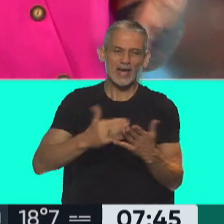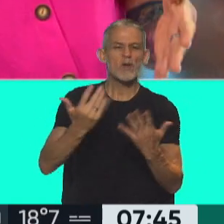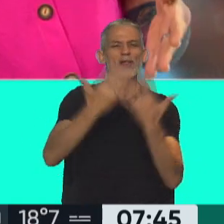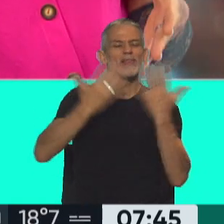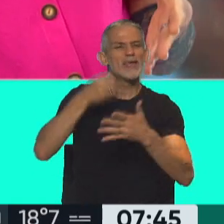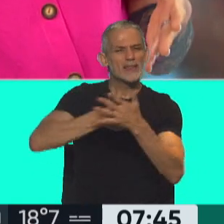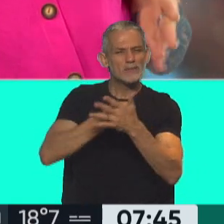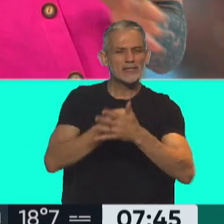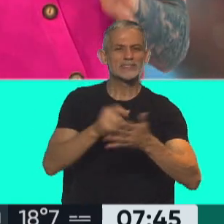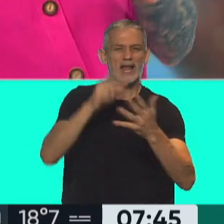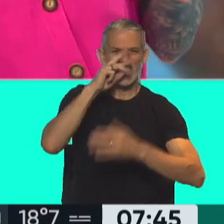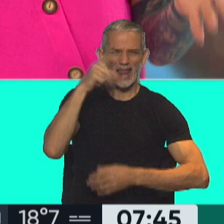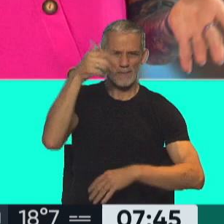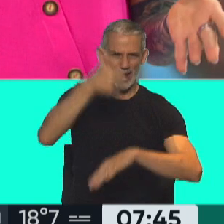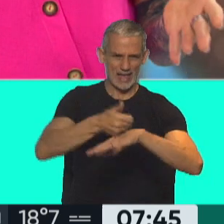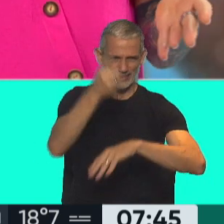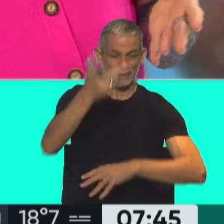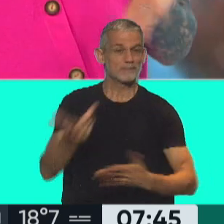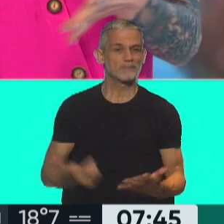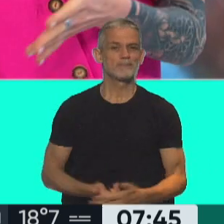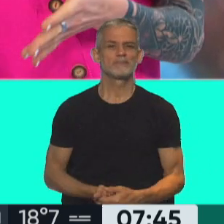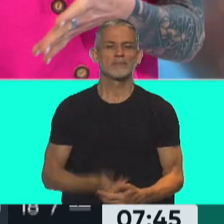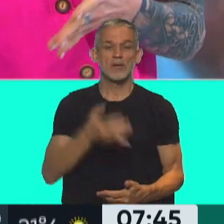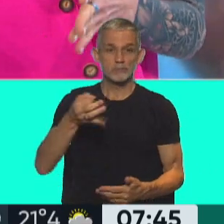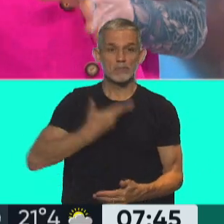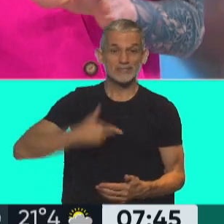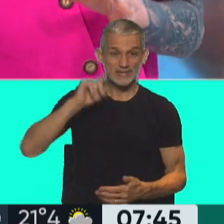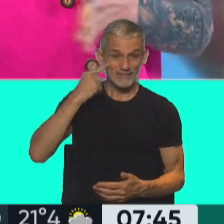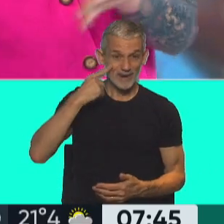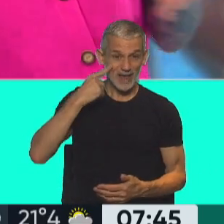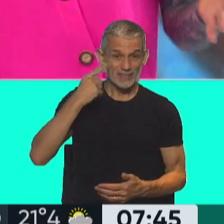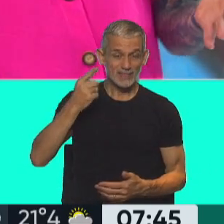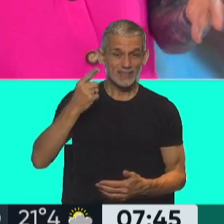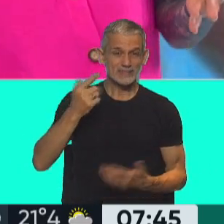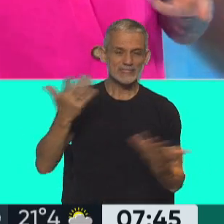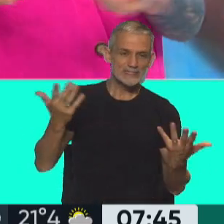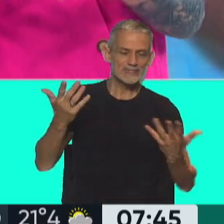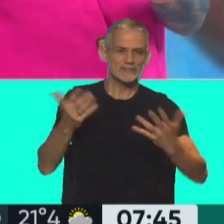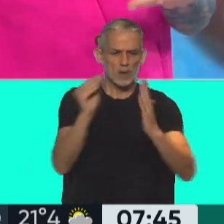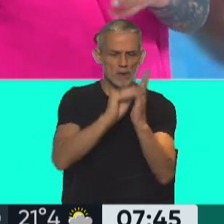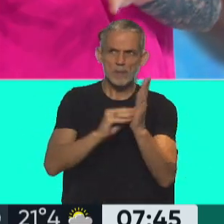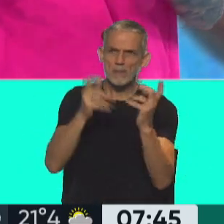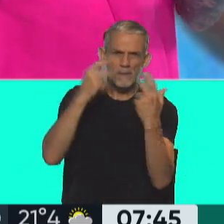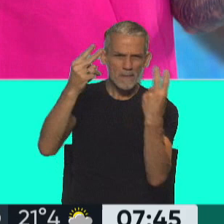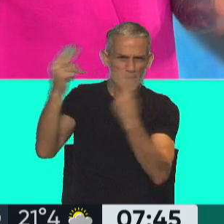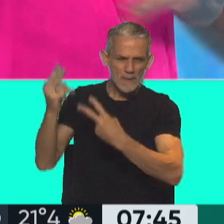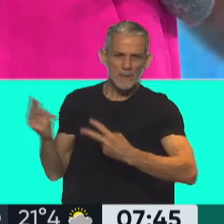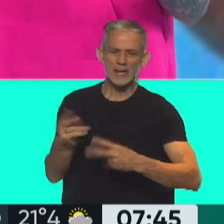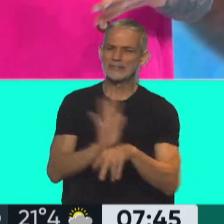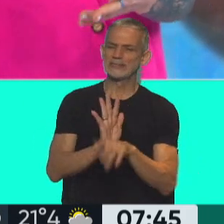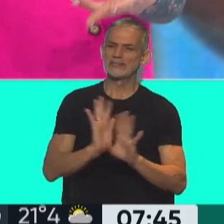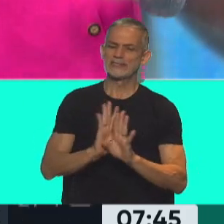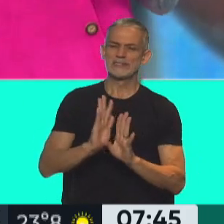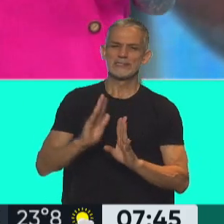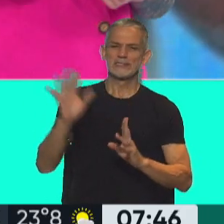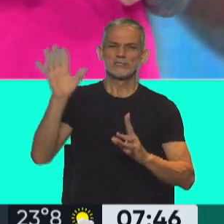Militancia en la Ciudad de La Plata. Es cierto que el presidente Alberto Fernández, con esta agenda internacional, de alguna manera se aleja de las